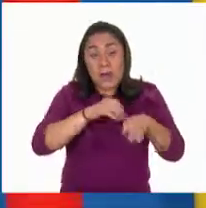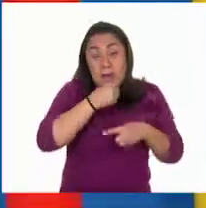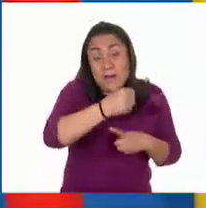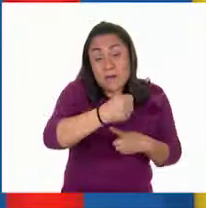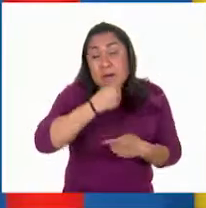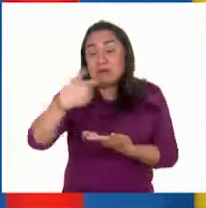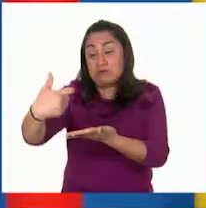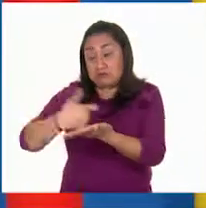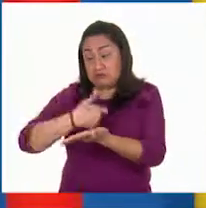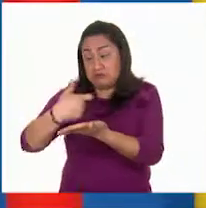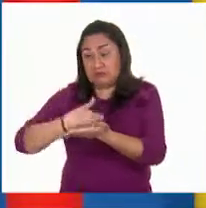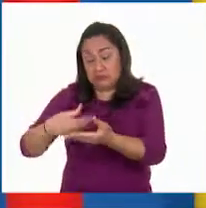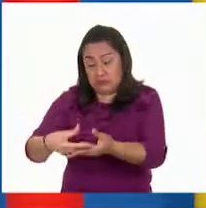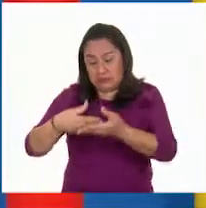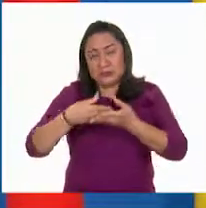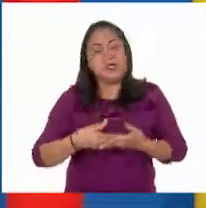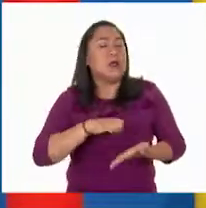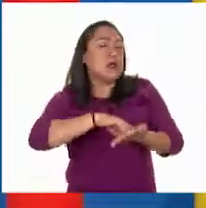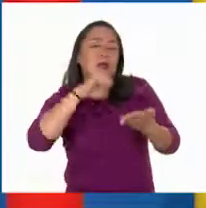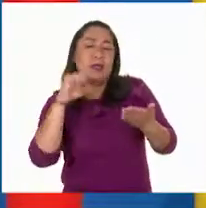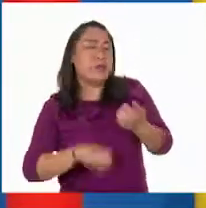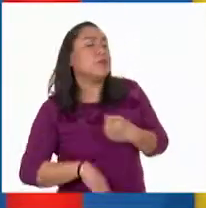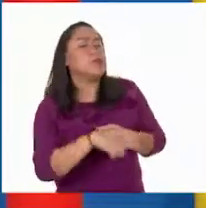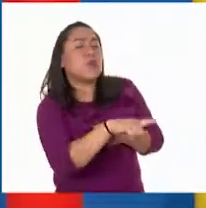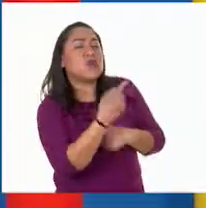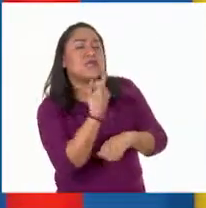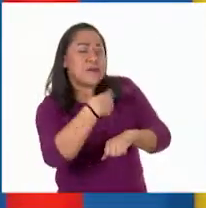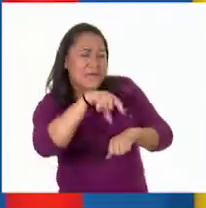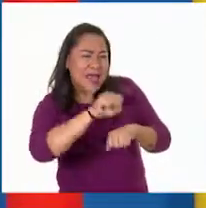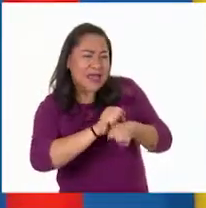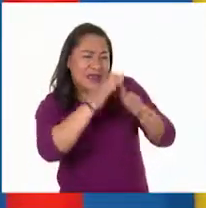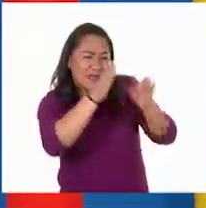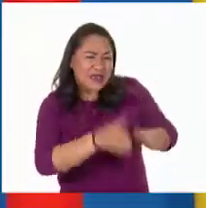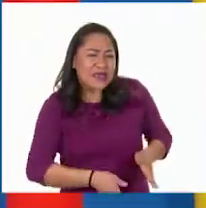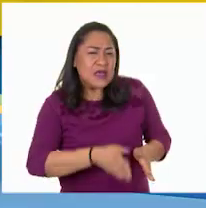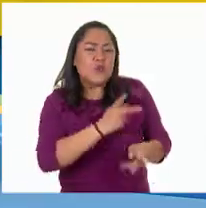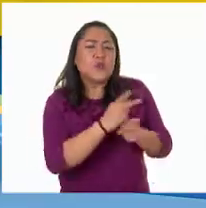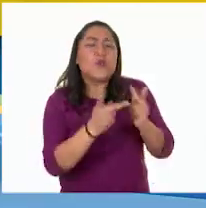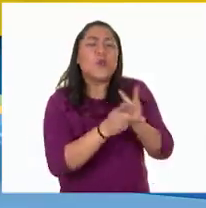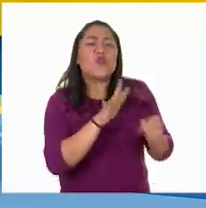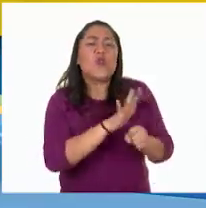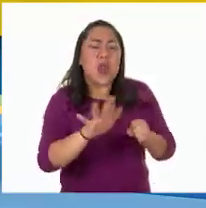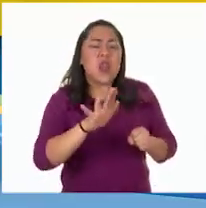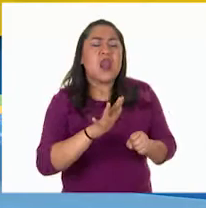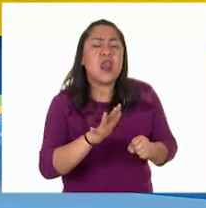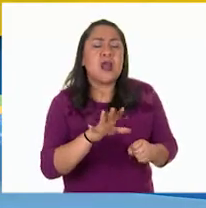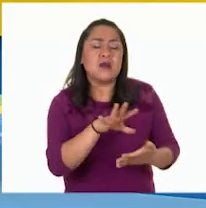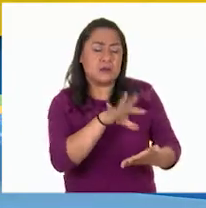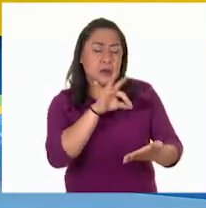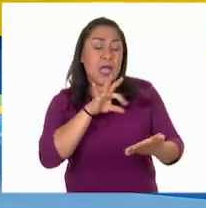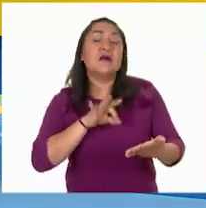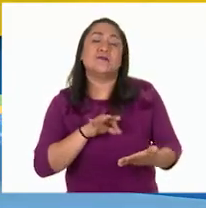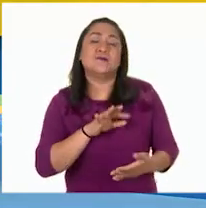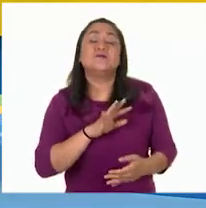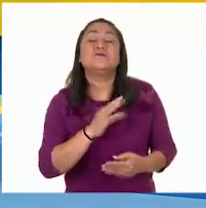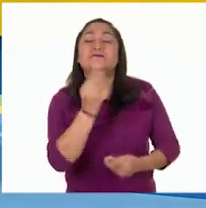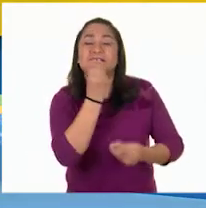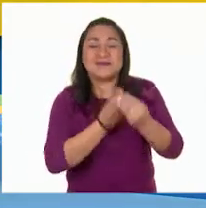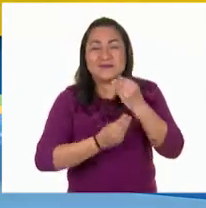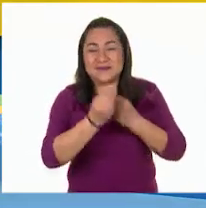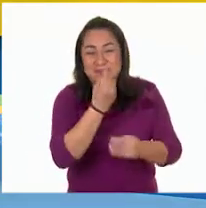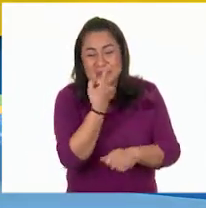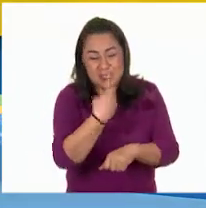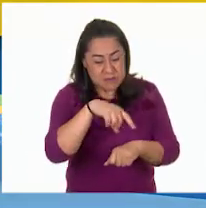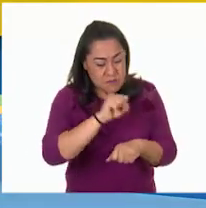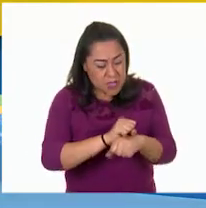Por ejemplo, dime un producto de tu lista semanal, por favor, Larisa. Bueno, incluye todos los alimentos que consumieron en la